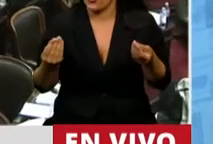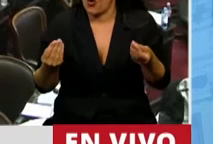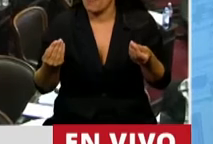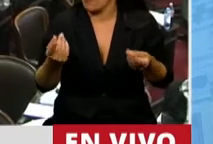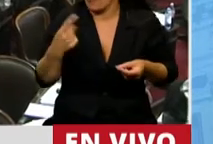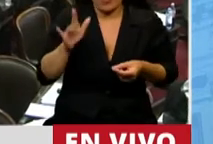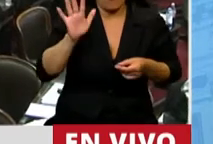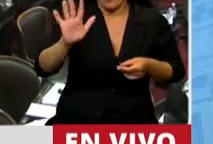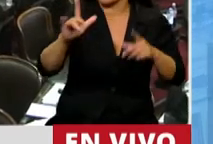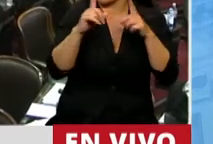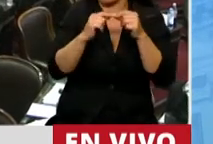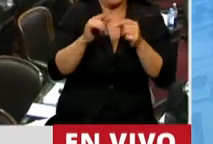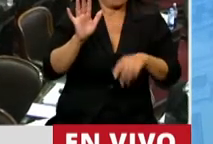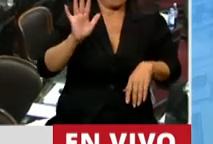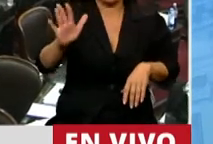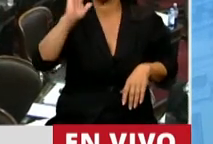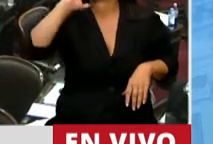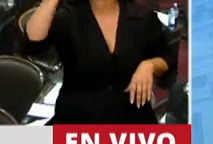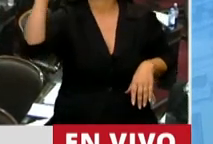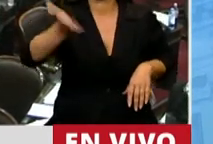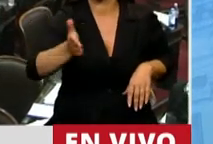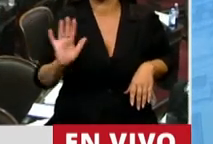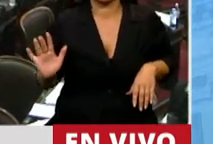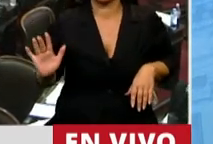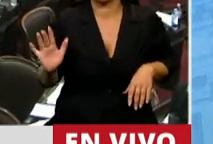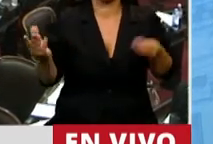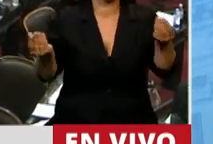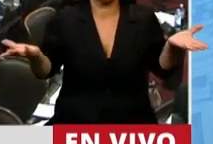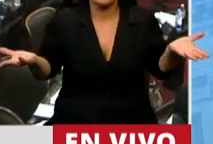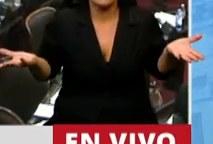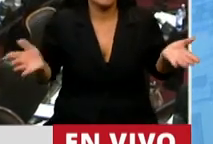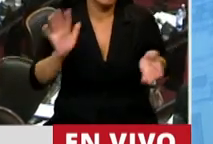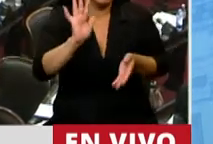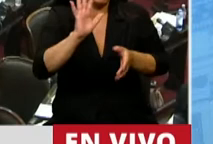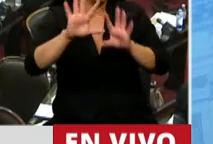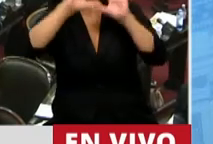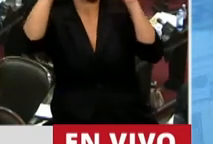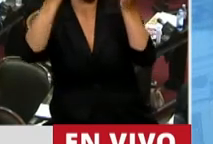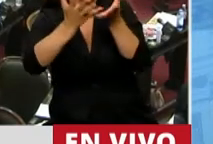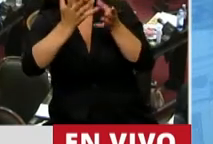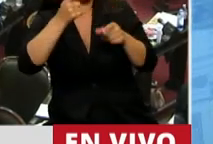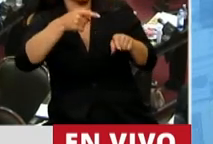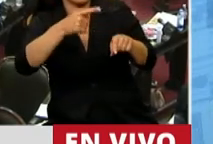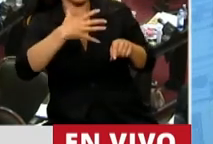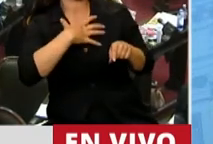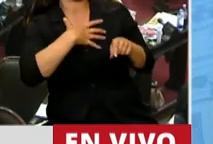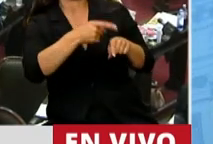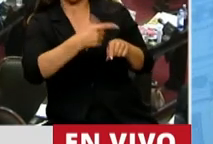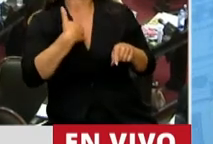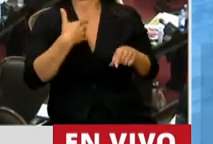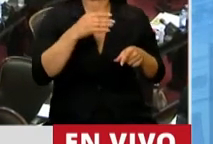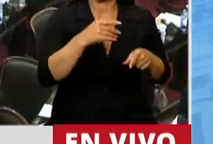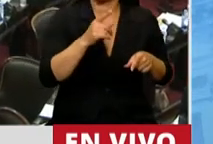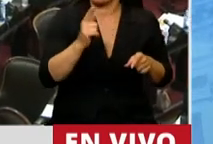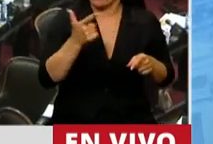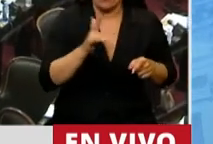rendimiento, 16%. ¿Por qué? Porque el mundo, el mercado de capitales, desconfía de nosotros. Y esas